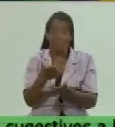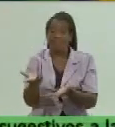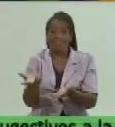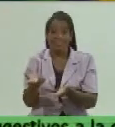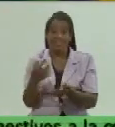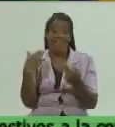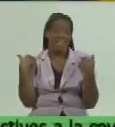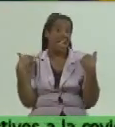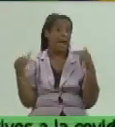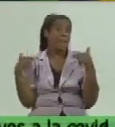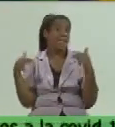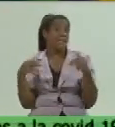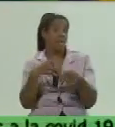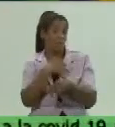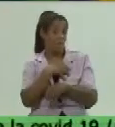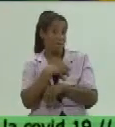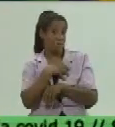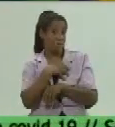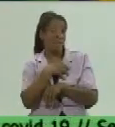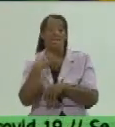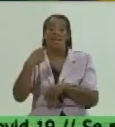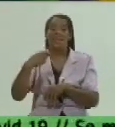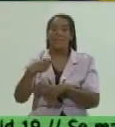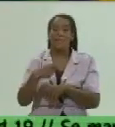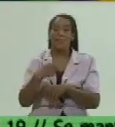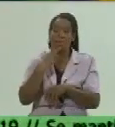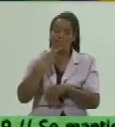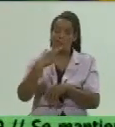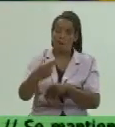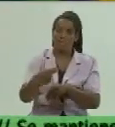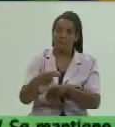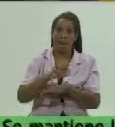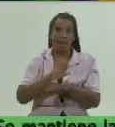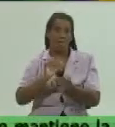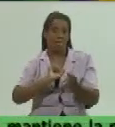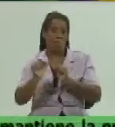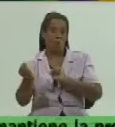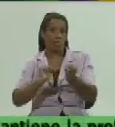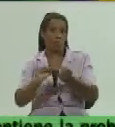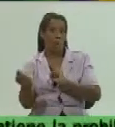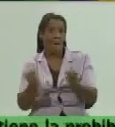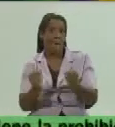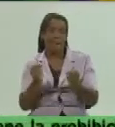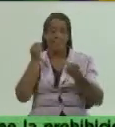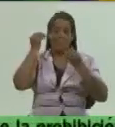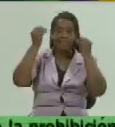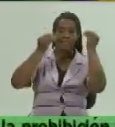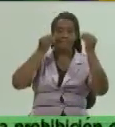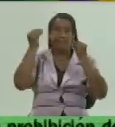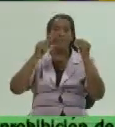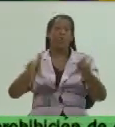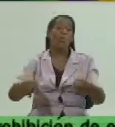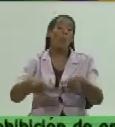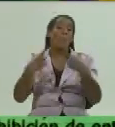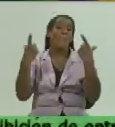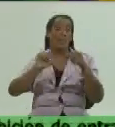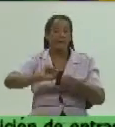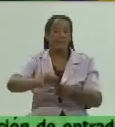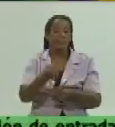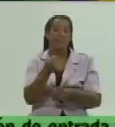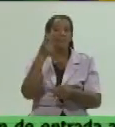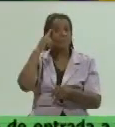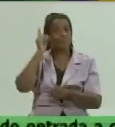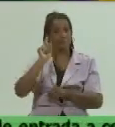administraciones que tienen que responder también que tienen que controlar que tienen que chequear y tienen que hacer cumplir esta política estos